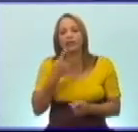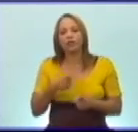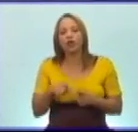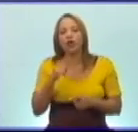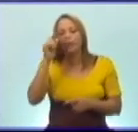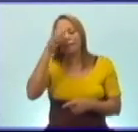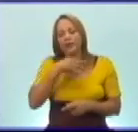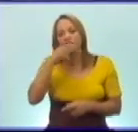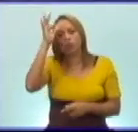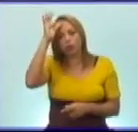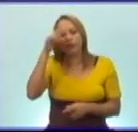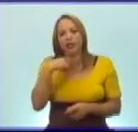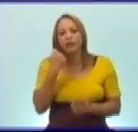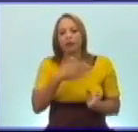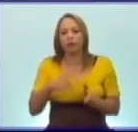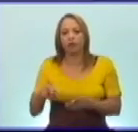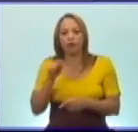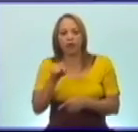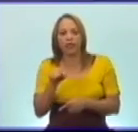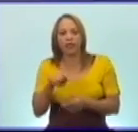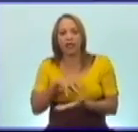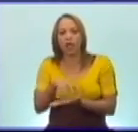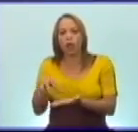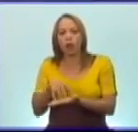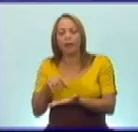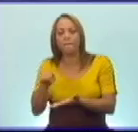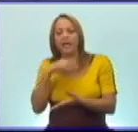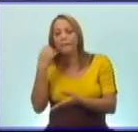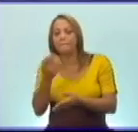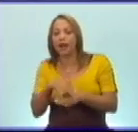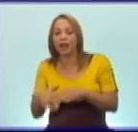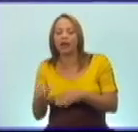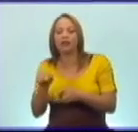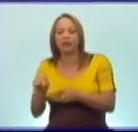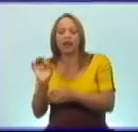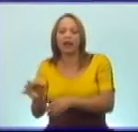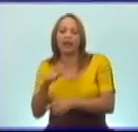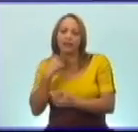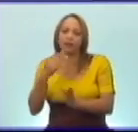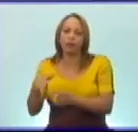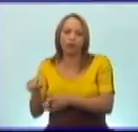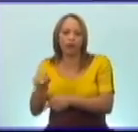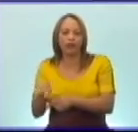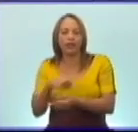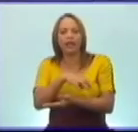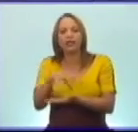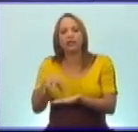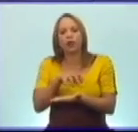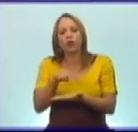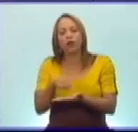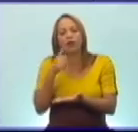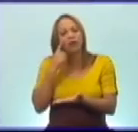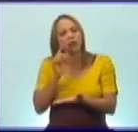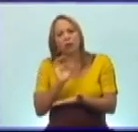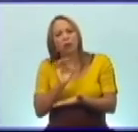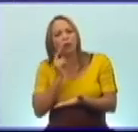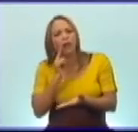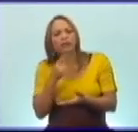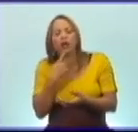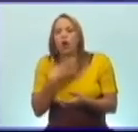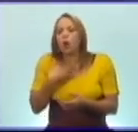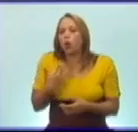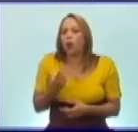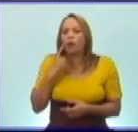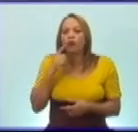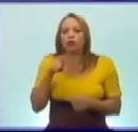sobrina cayó aquí en este lugar. Entonces mi hermana cayó aquí, de la arequita esa para allá un poquito. Yo no me doy cuenta todavía cómo yo me pude